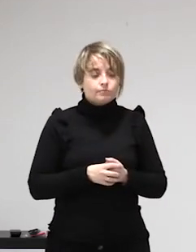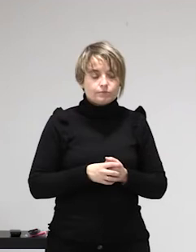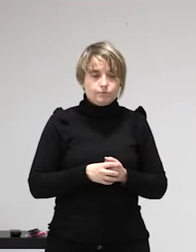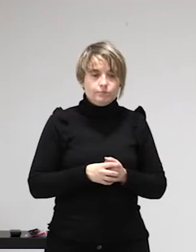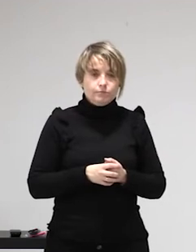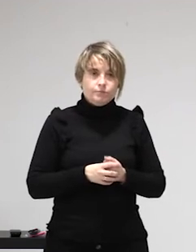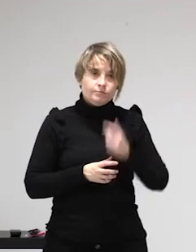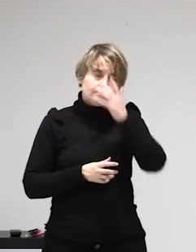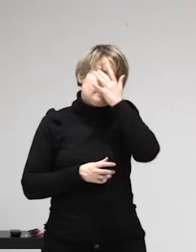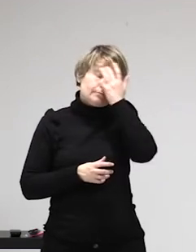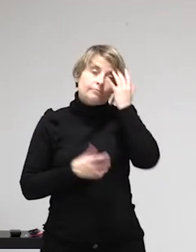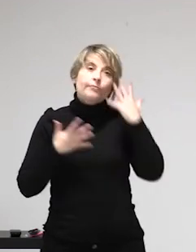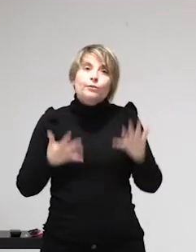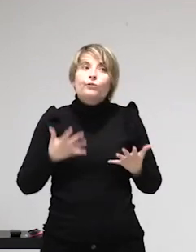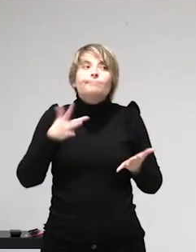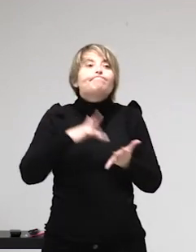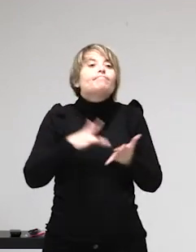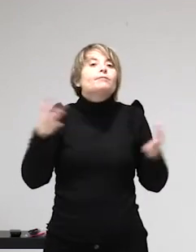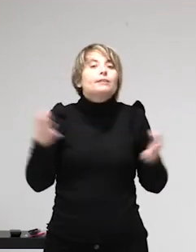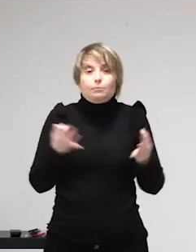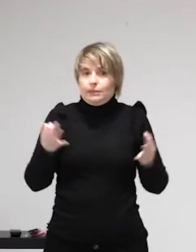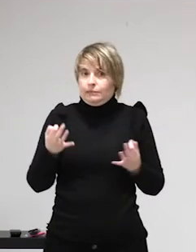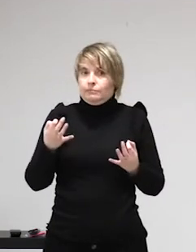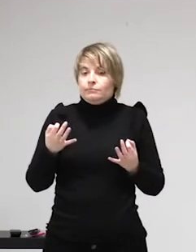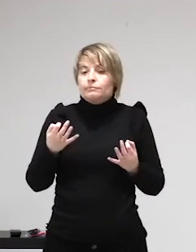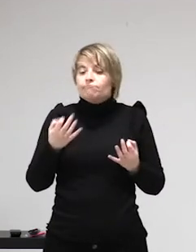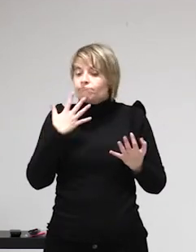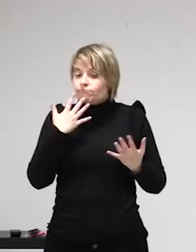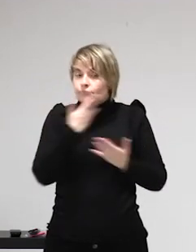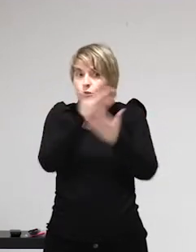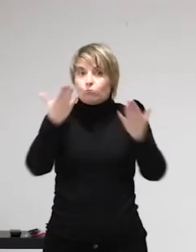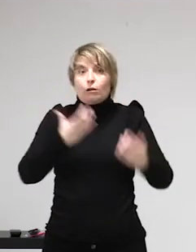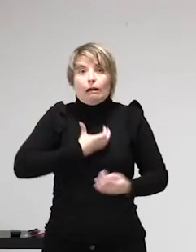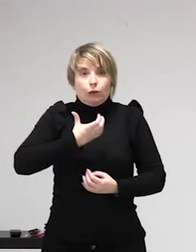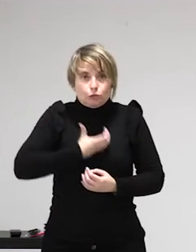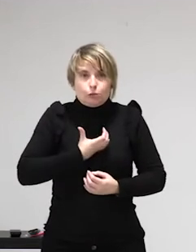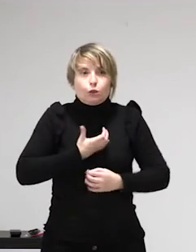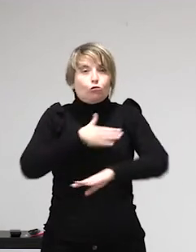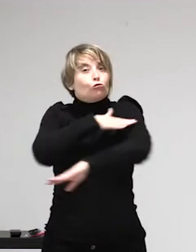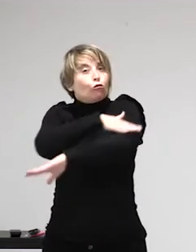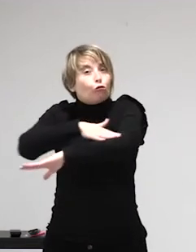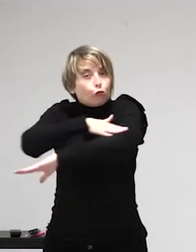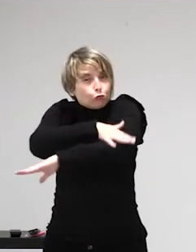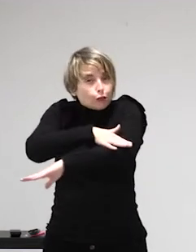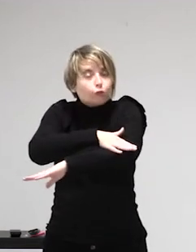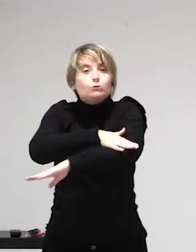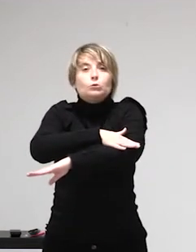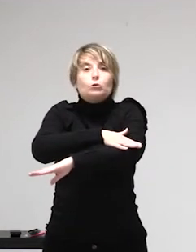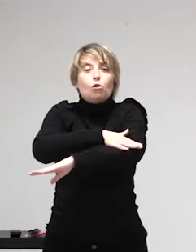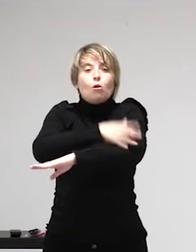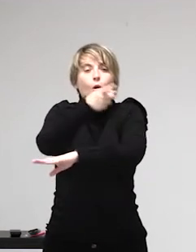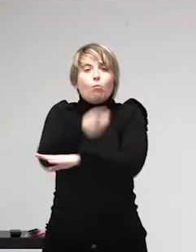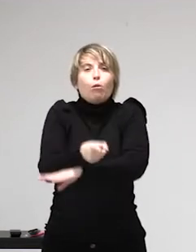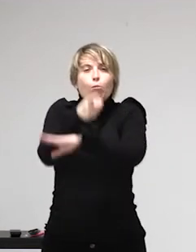de 300-600 euros. ¿De acuerdo? O sea gente que cada vez está más asfixiada. Bueno esto es